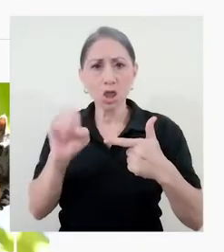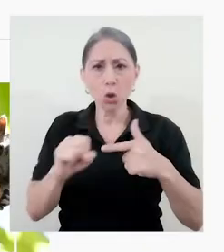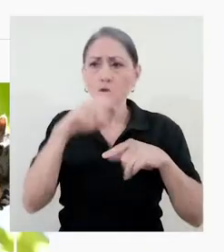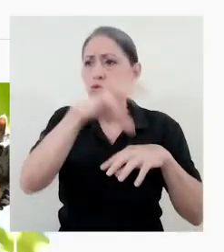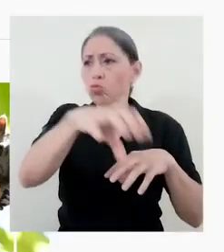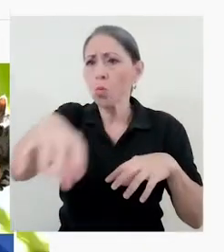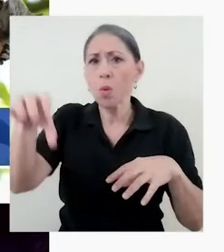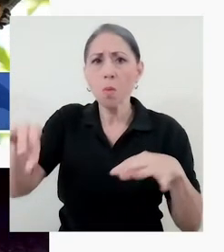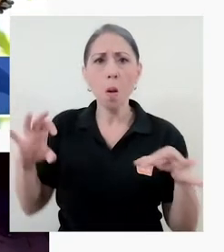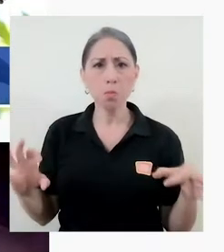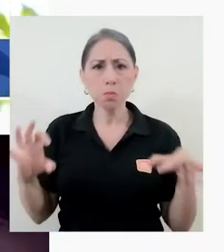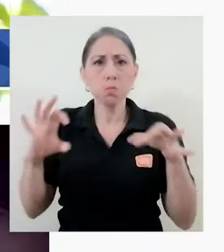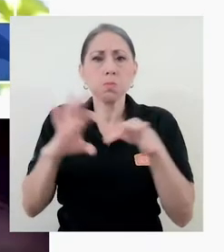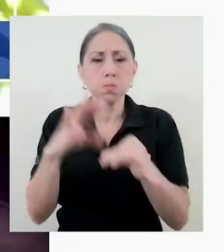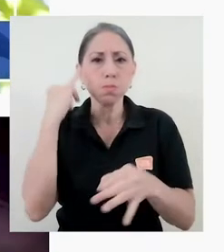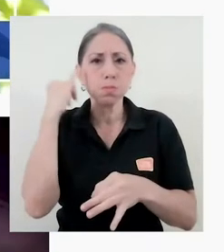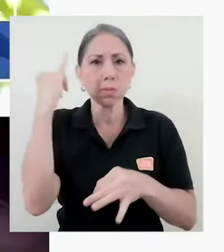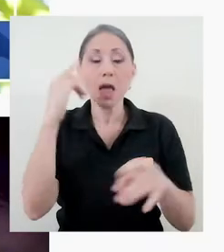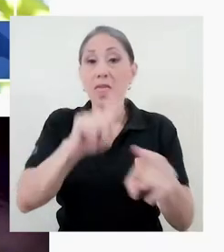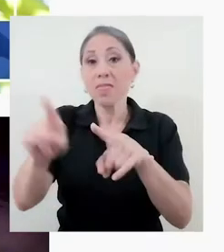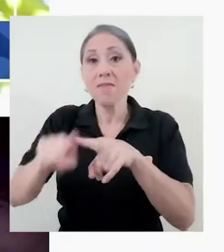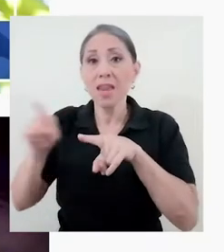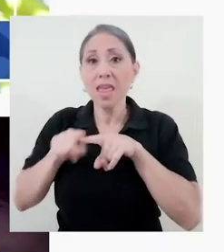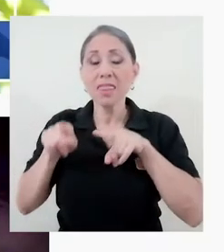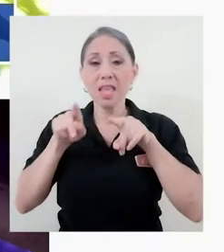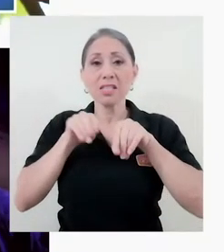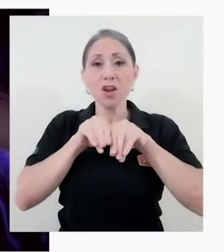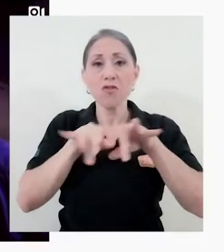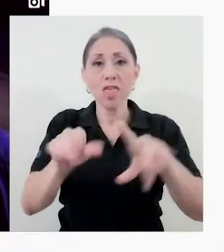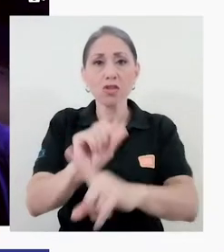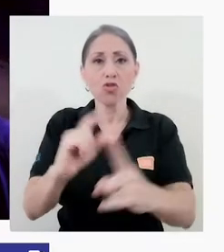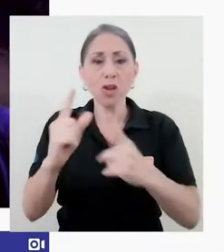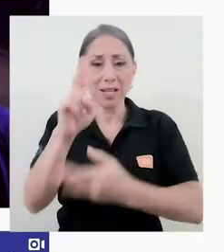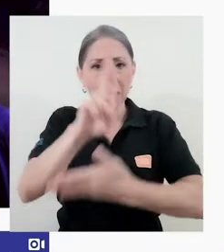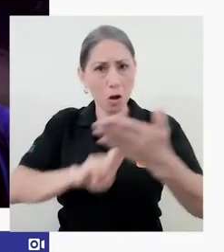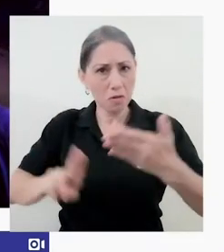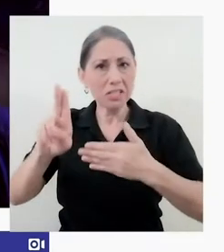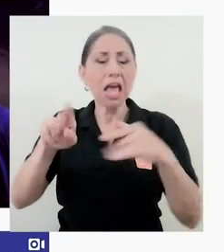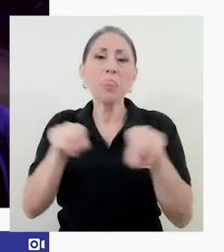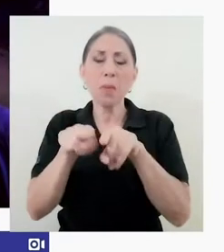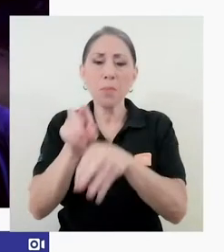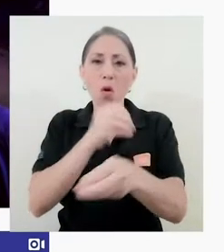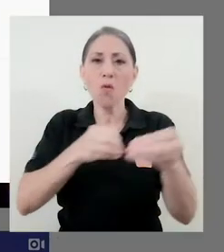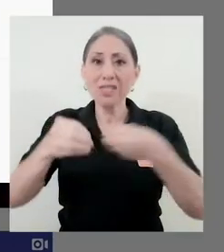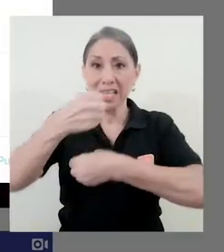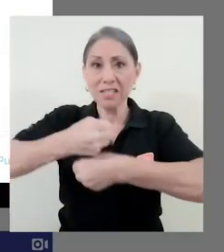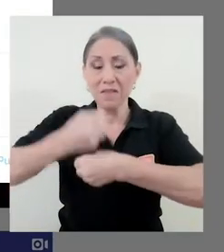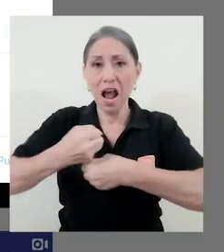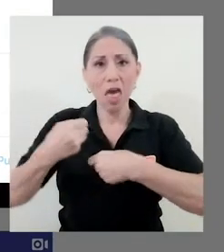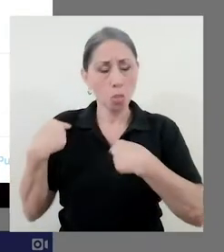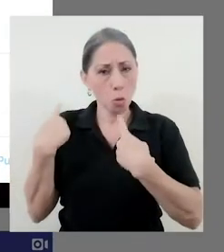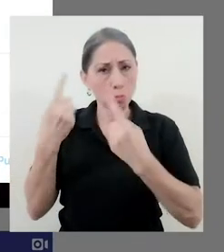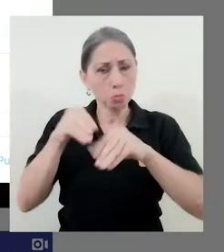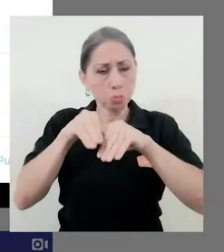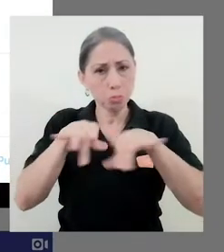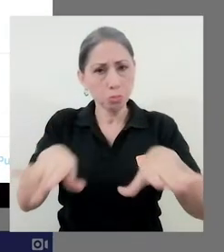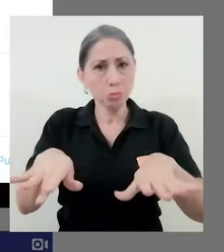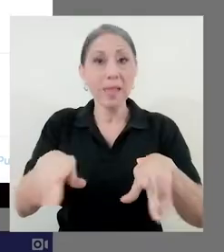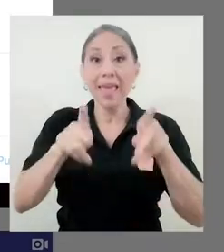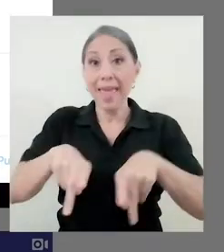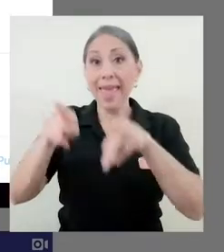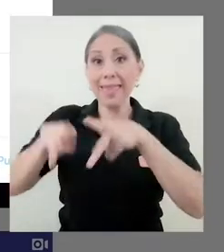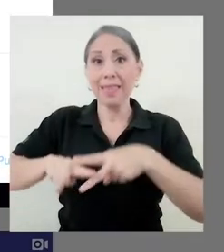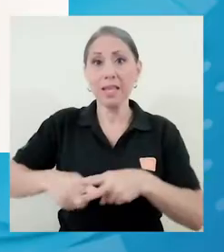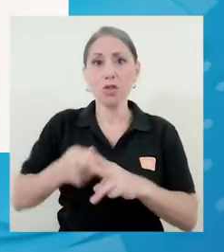y pues con la transmisión por las diferentes redes sociales de la universidad y las unidades que están trabajando. La agenda inició